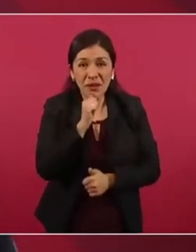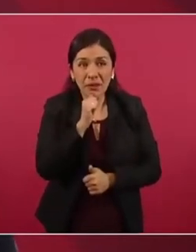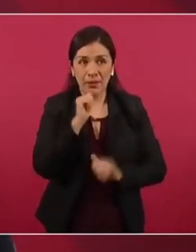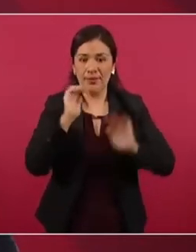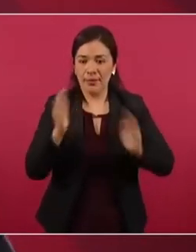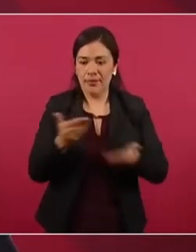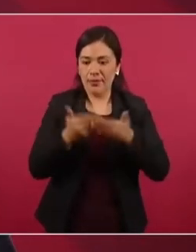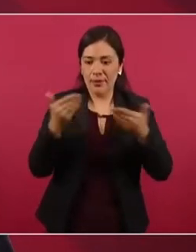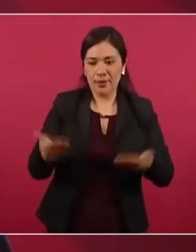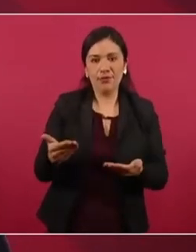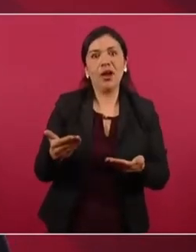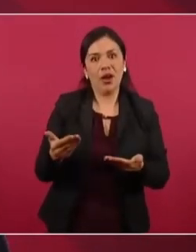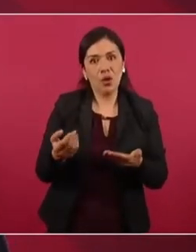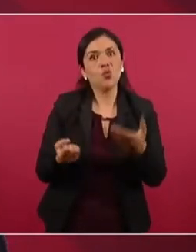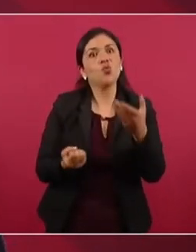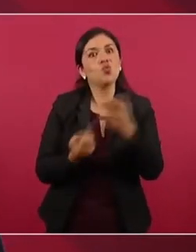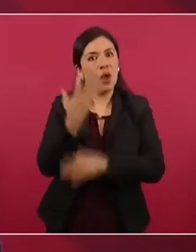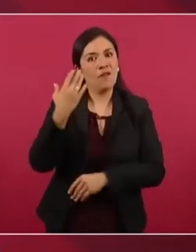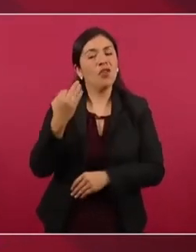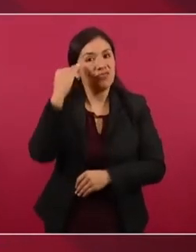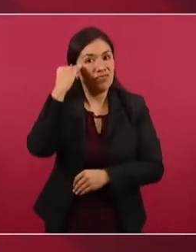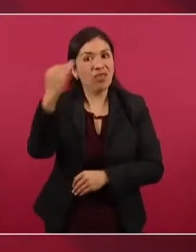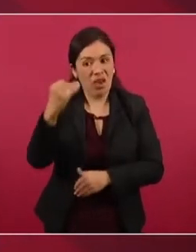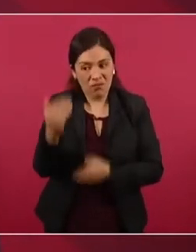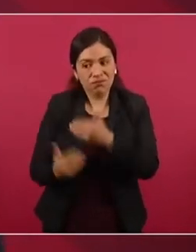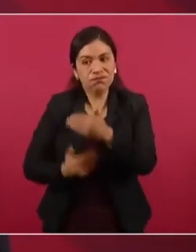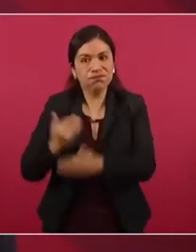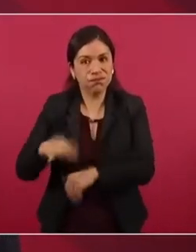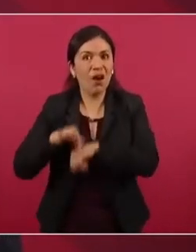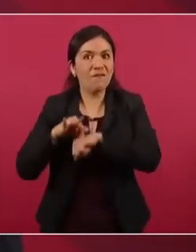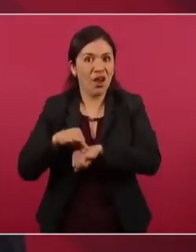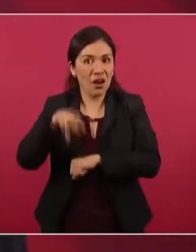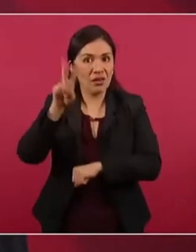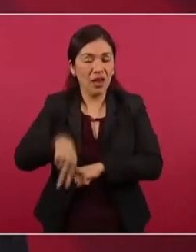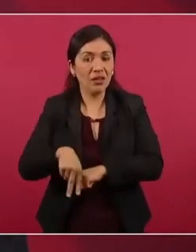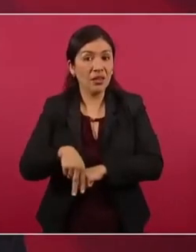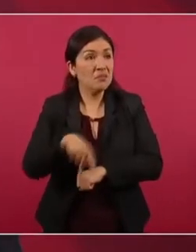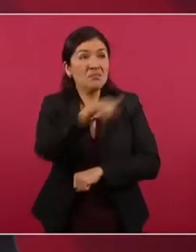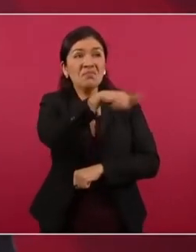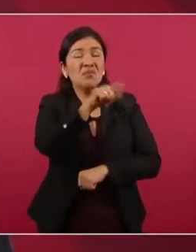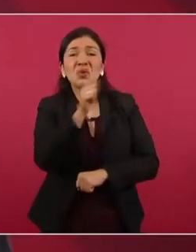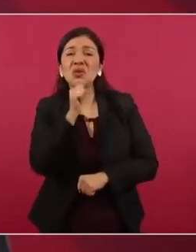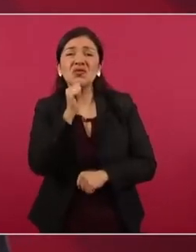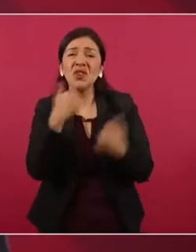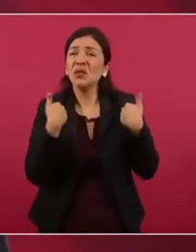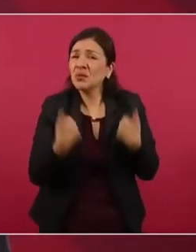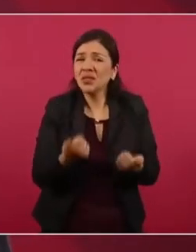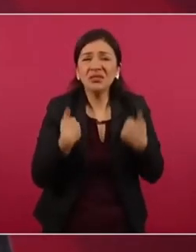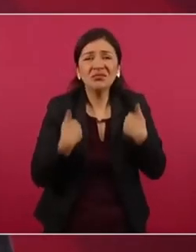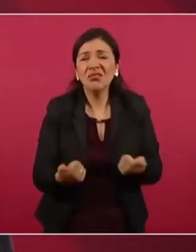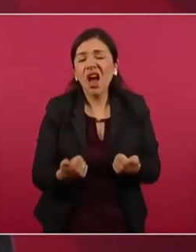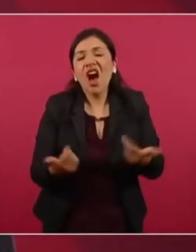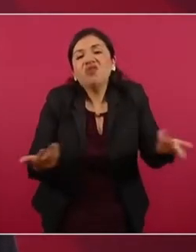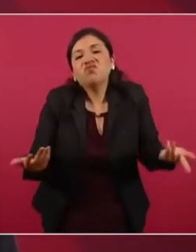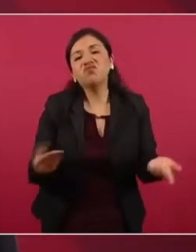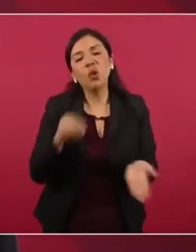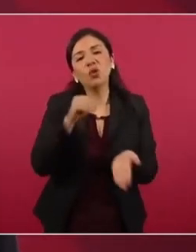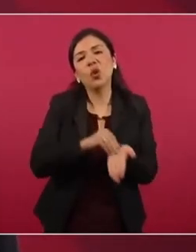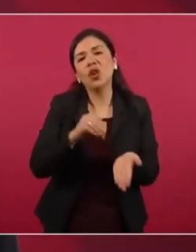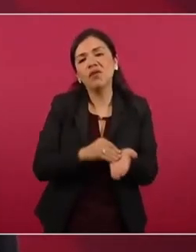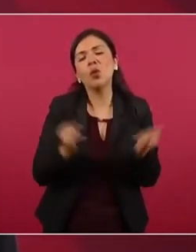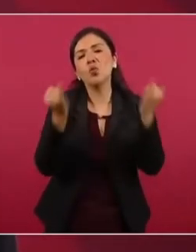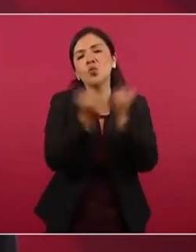realidad, pues va a seguir pasando lo de ayer.